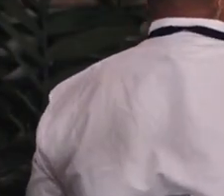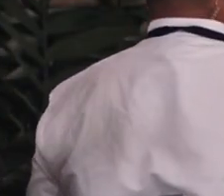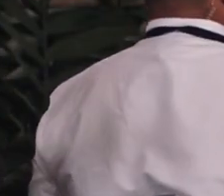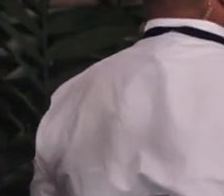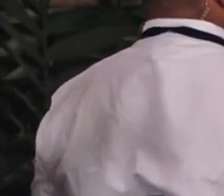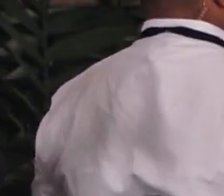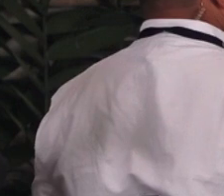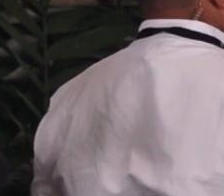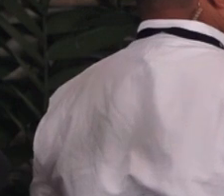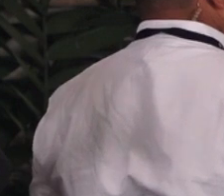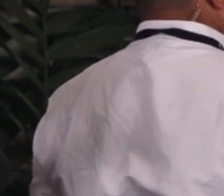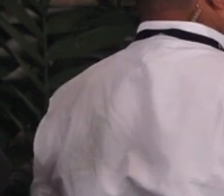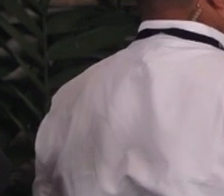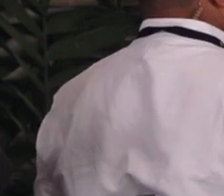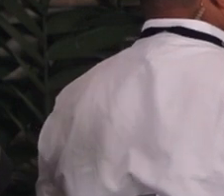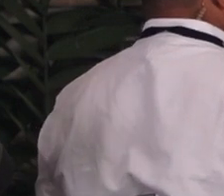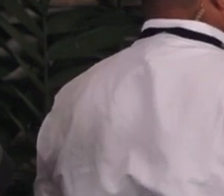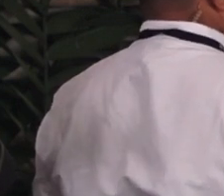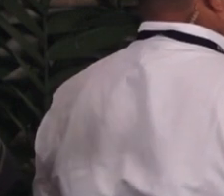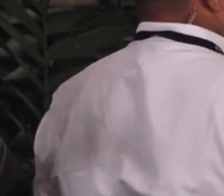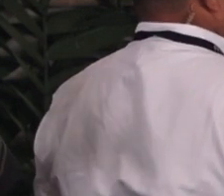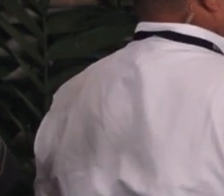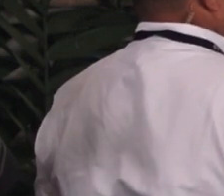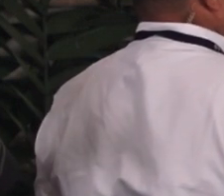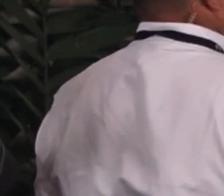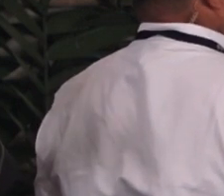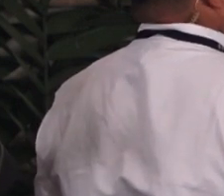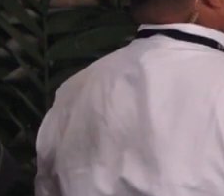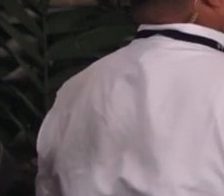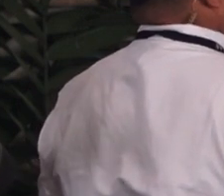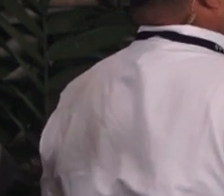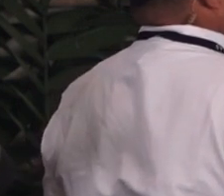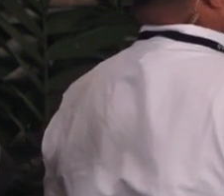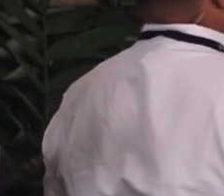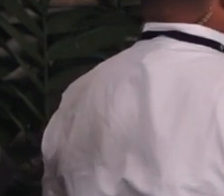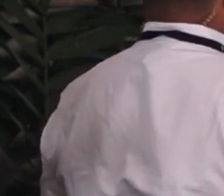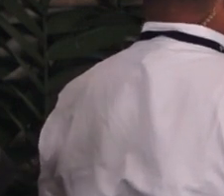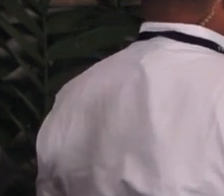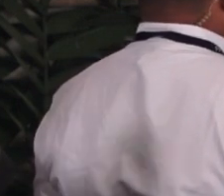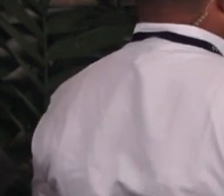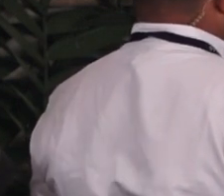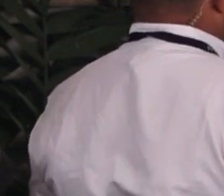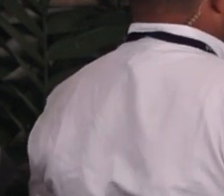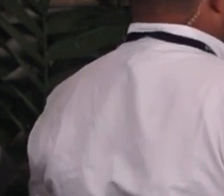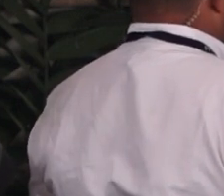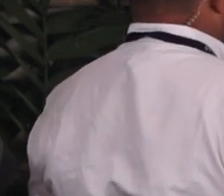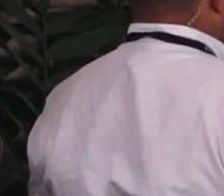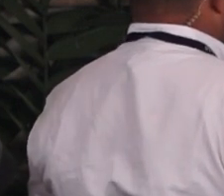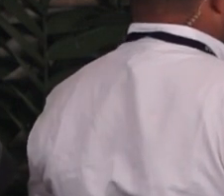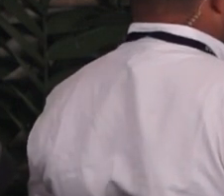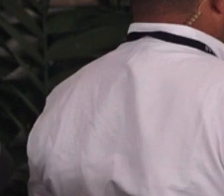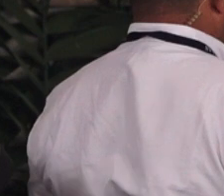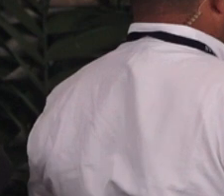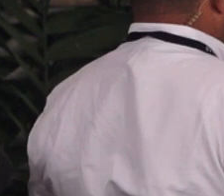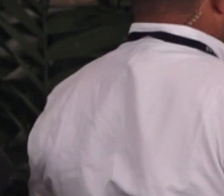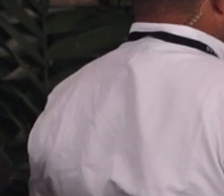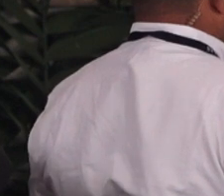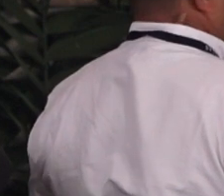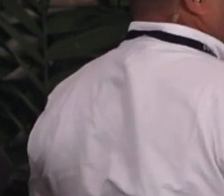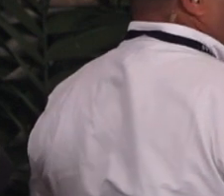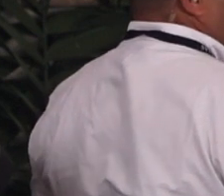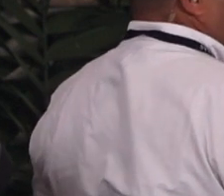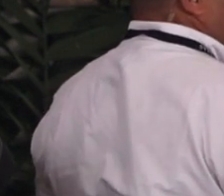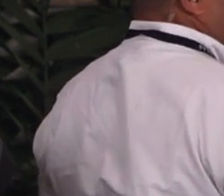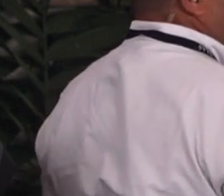sentirnos satisfechos y con el desafío de cómo cuidar nuestros árboles, nacimientos de